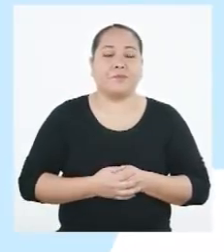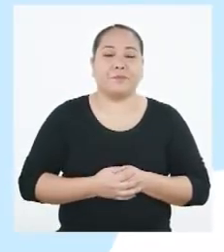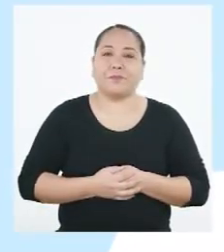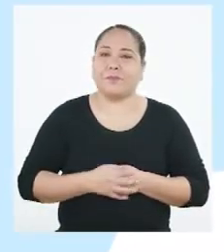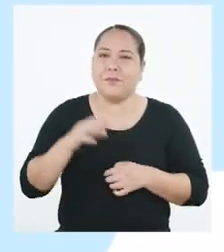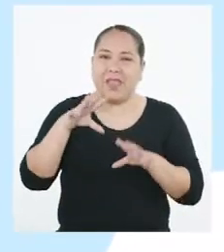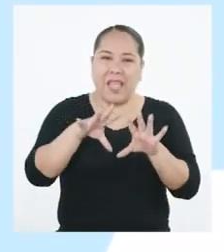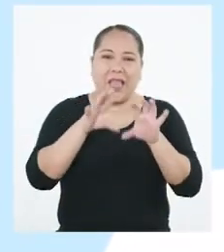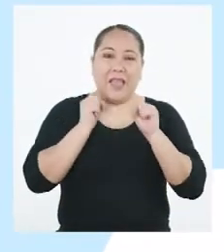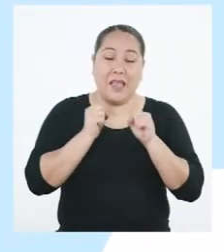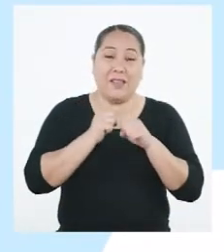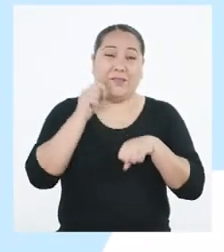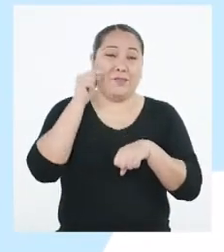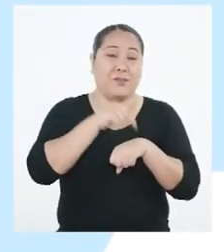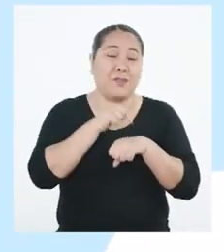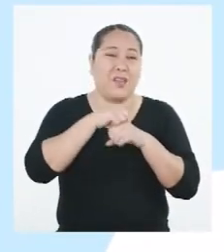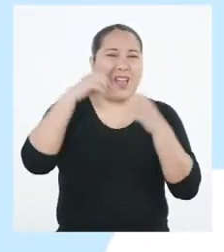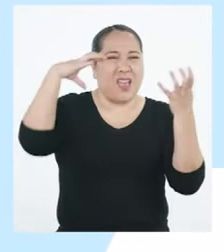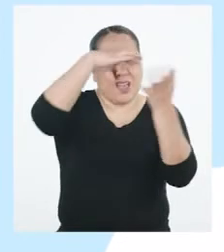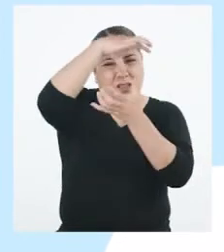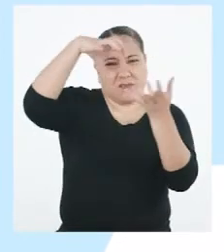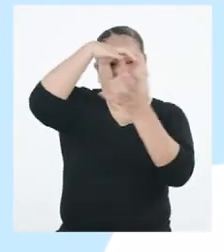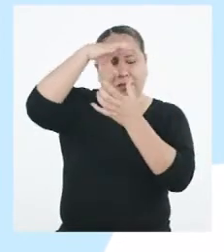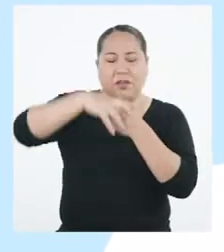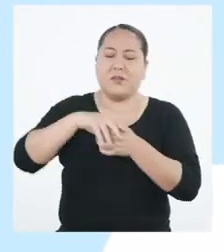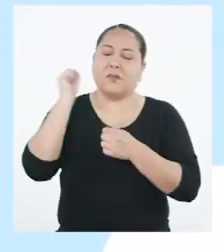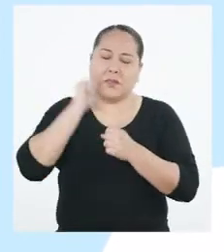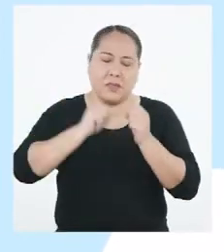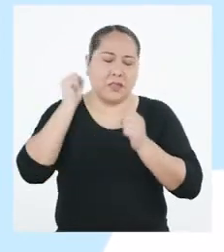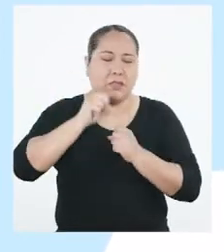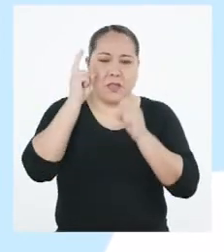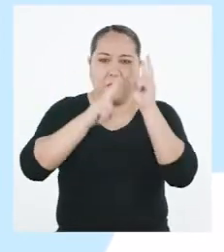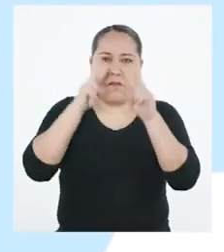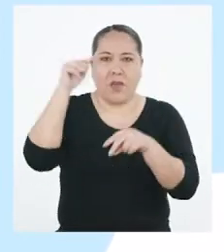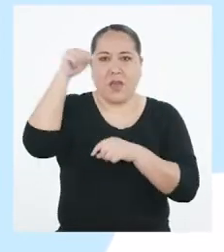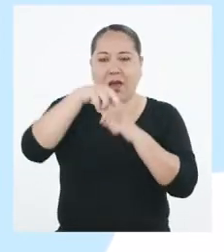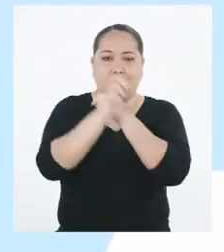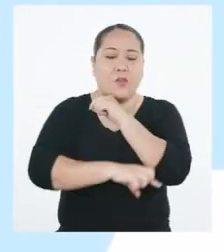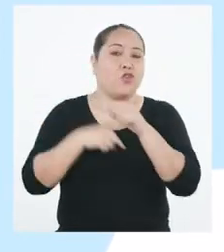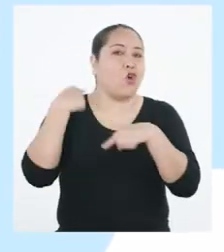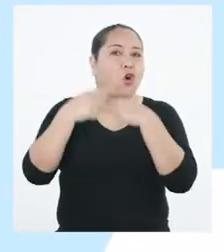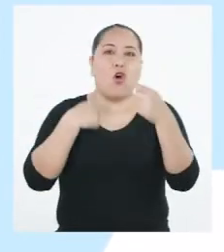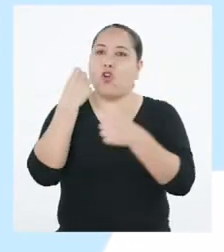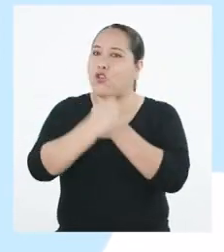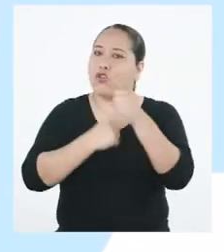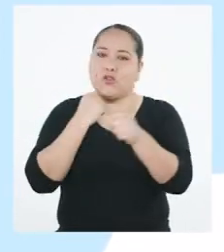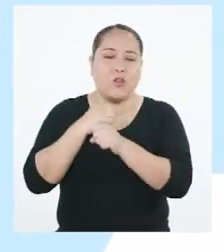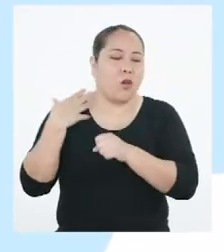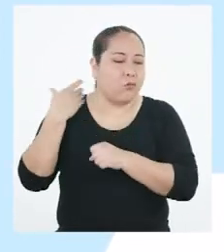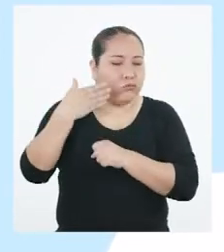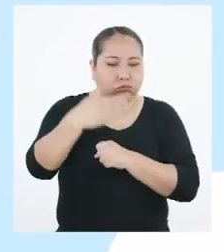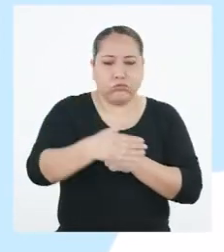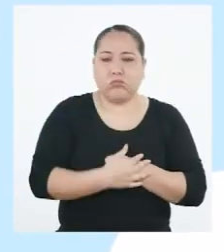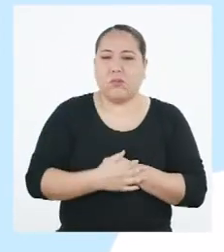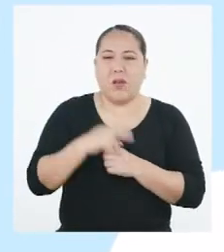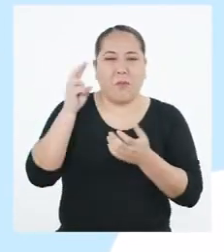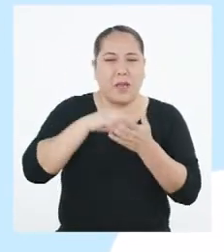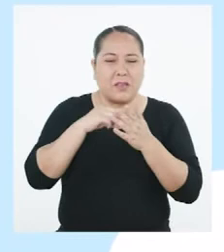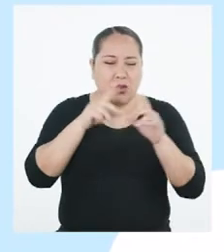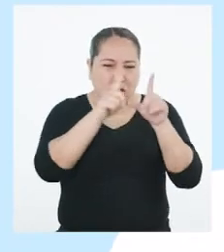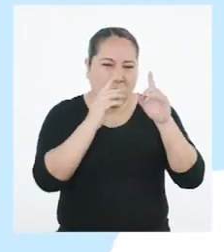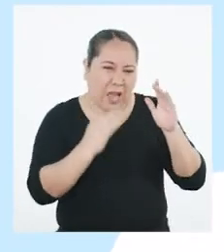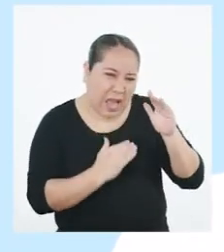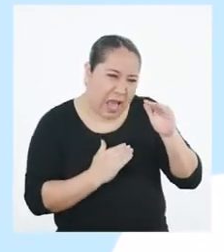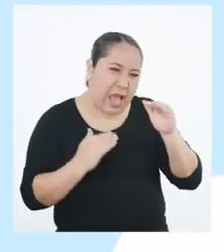La helada es un evento meteorológico muy común en nuestro país y se presenta todos los años. Ocurre principalmente en zonas